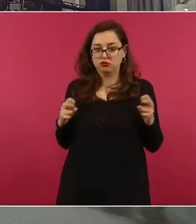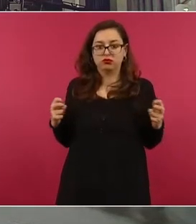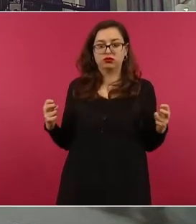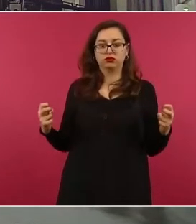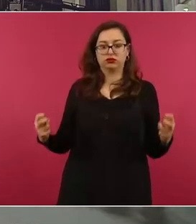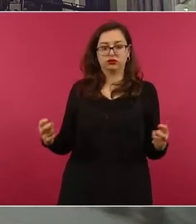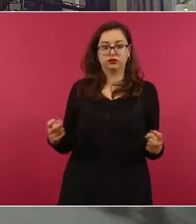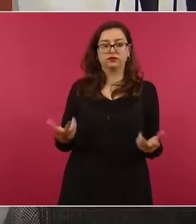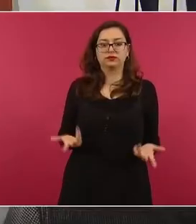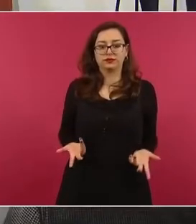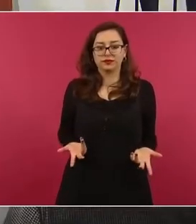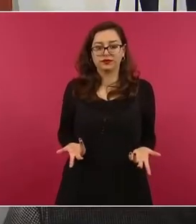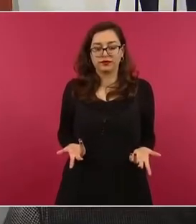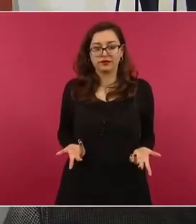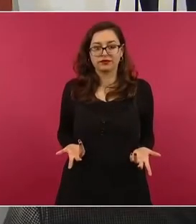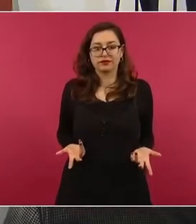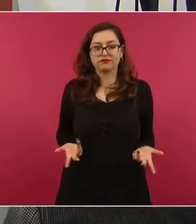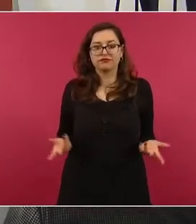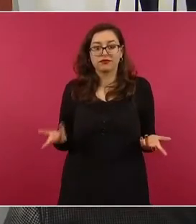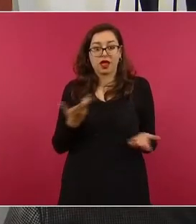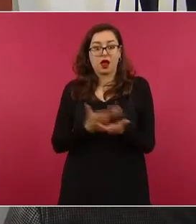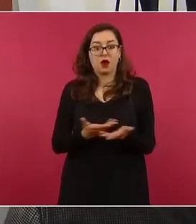Y a veces, ¿cómo le van a hacer?